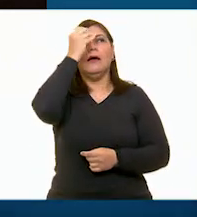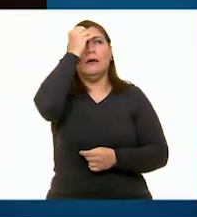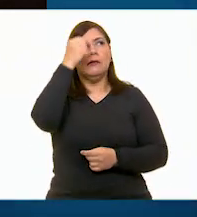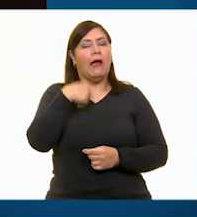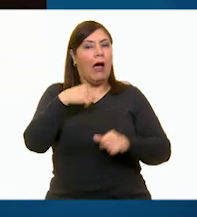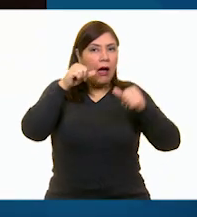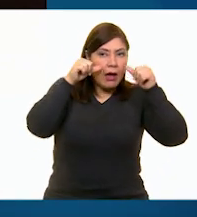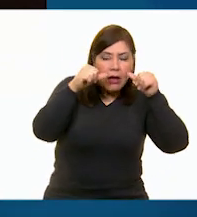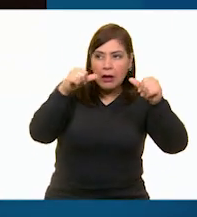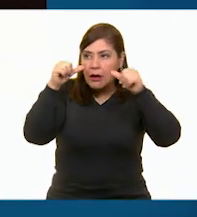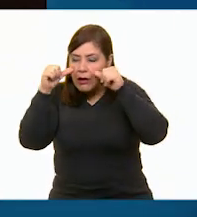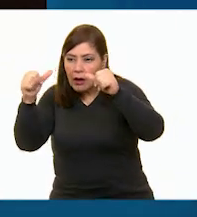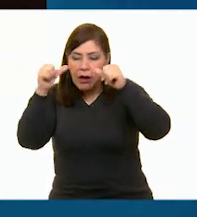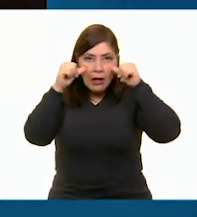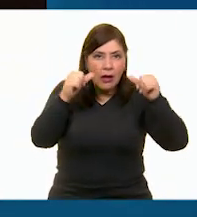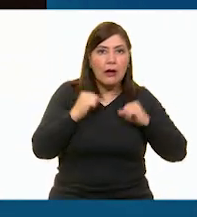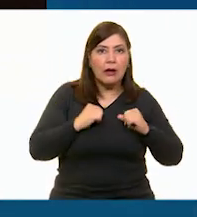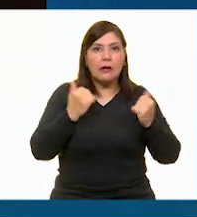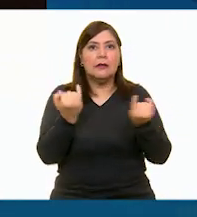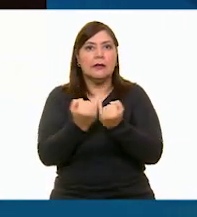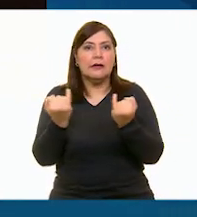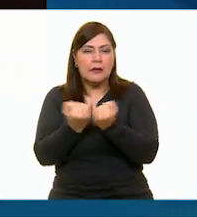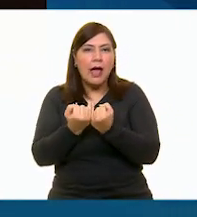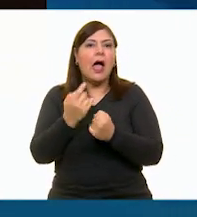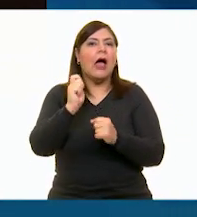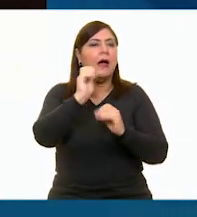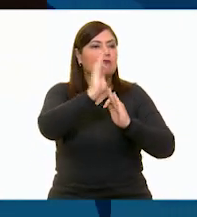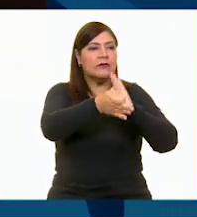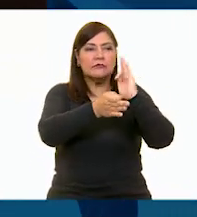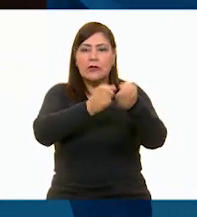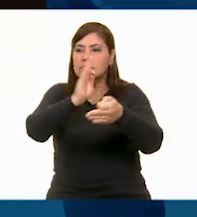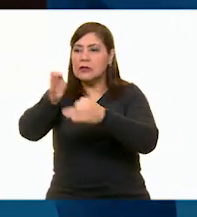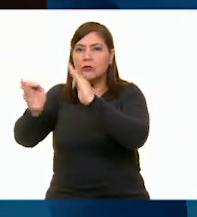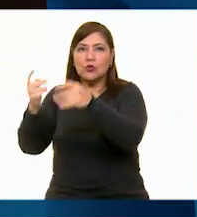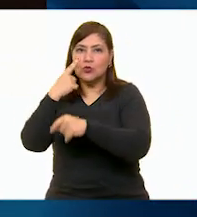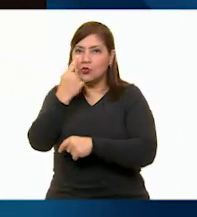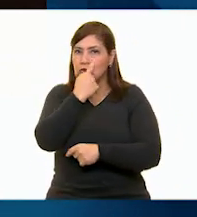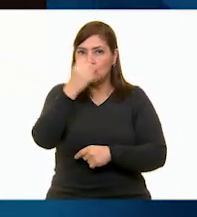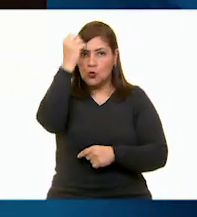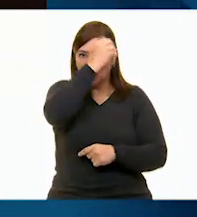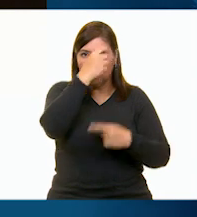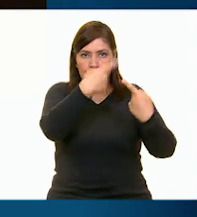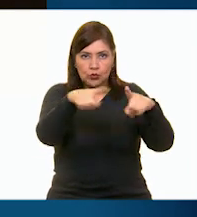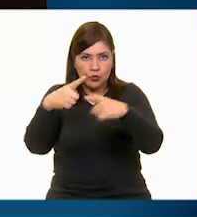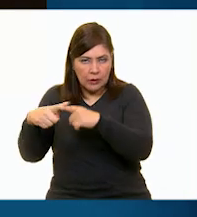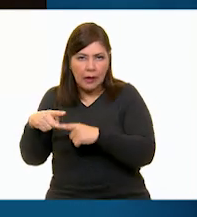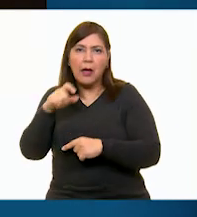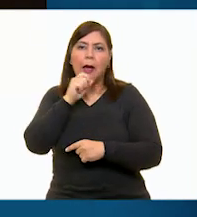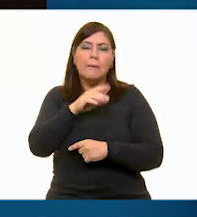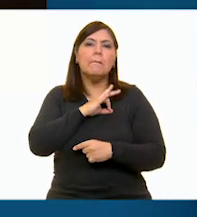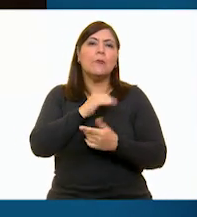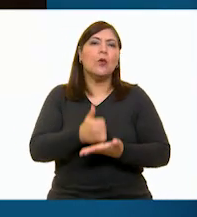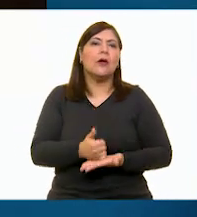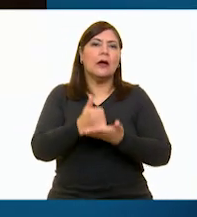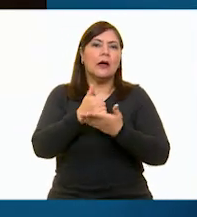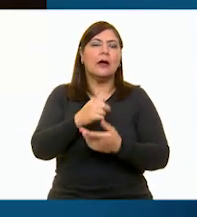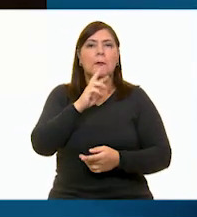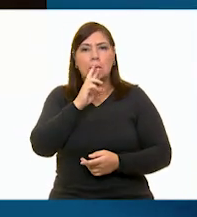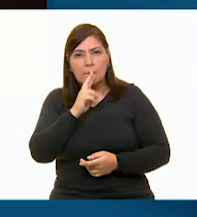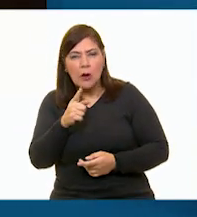y aceptar diferentes opiniones y se puede llegar a mejorar